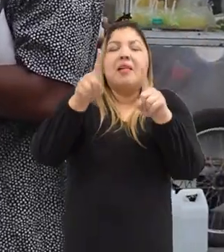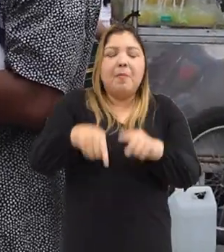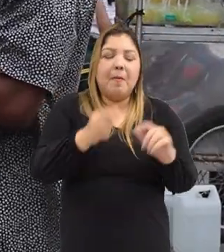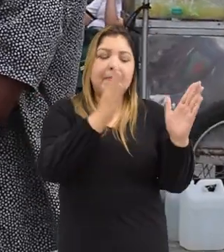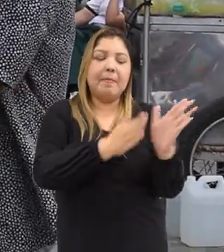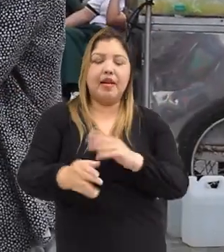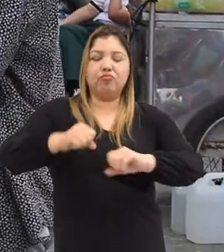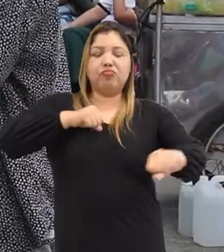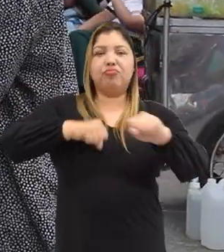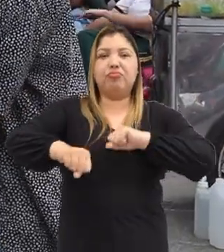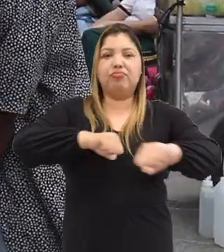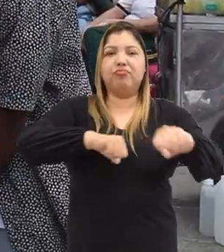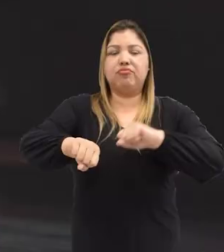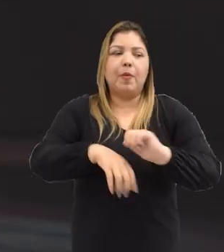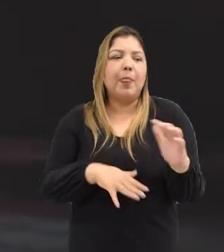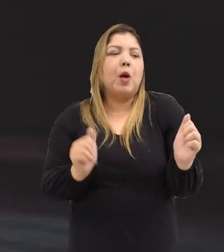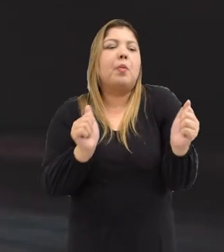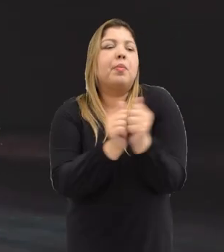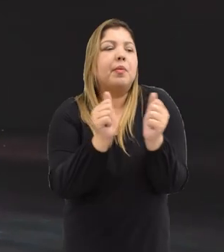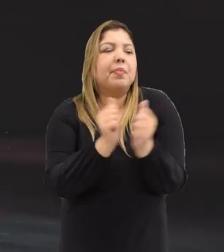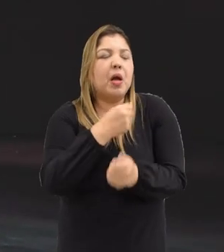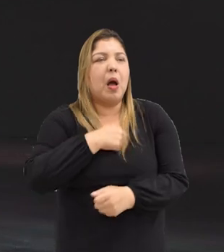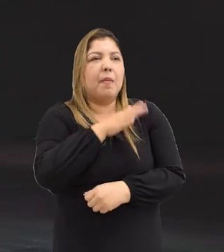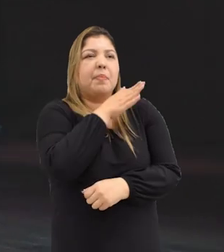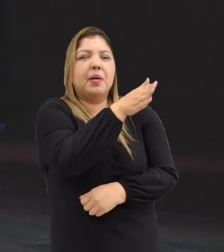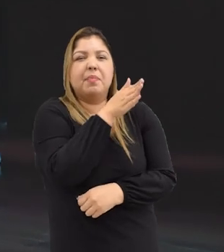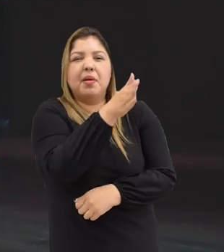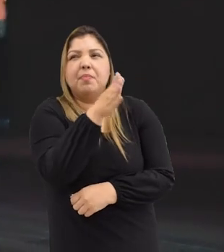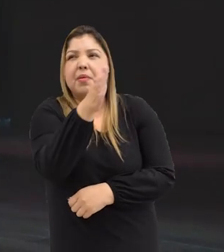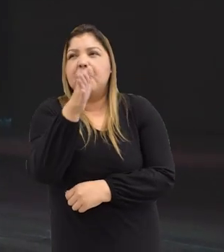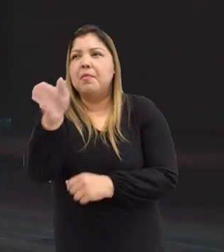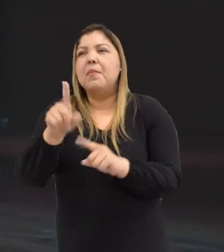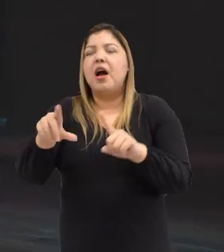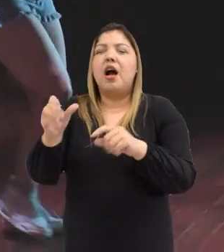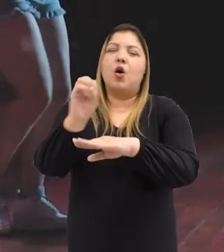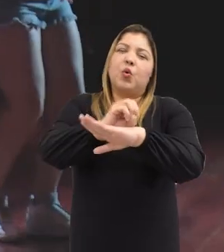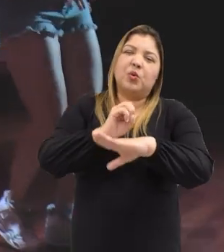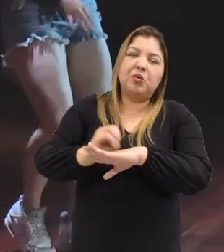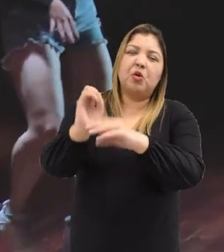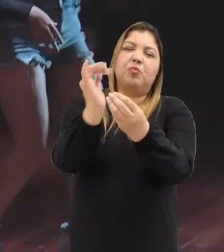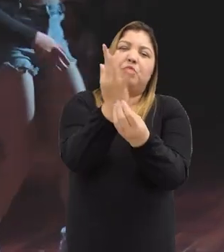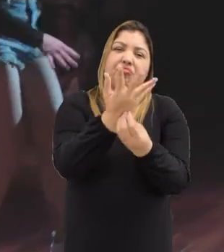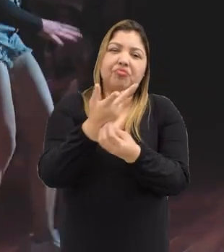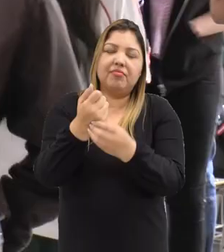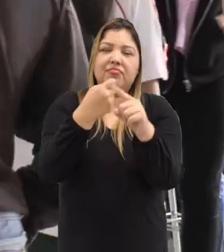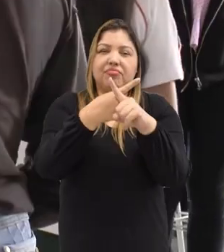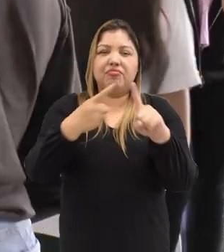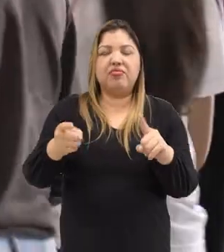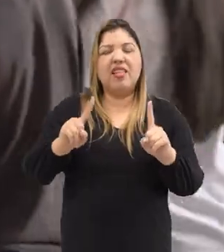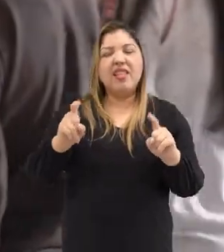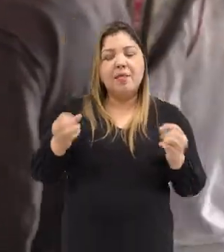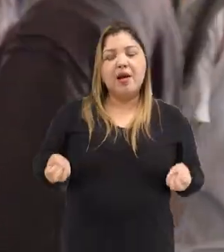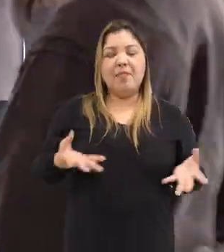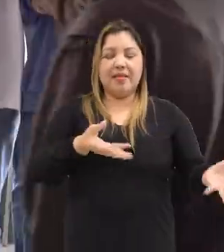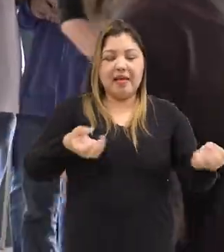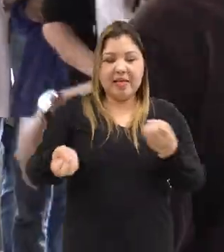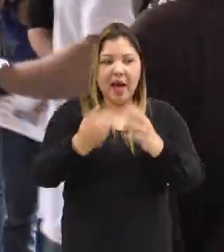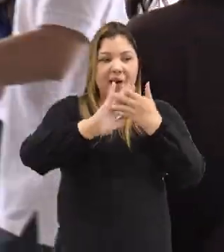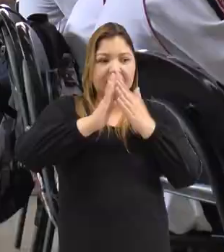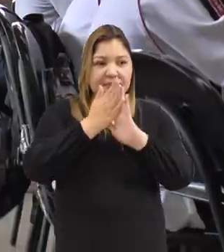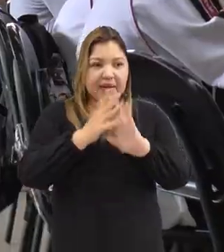acción que nos incluye un acompañamiento en territorio a las organizaciones artísticas por cultura de paz, en las instituciones